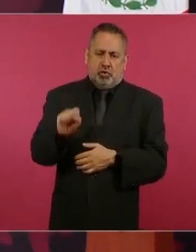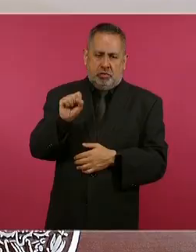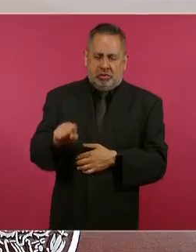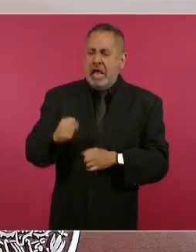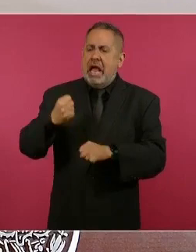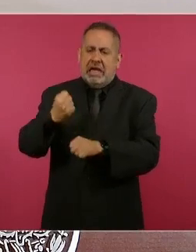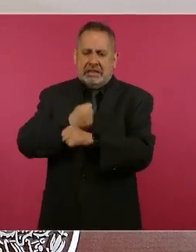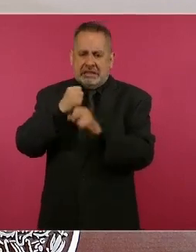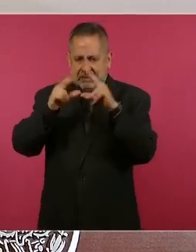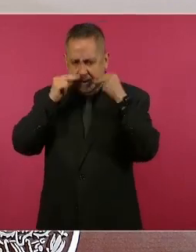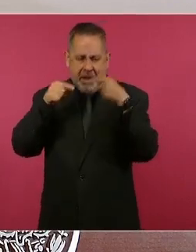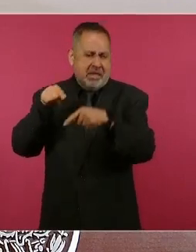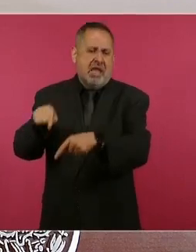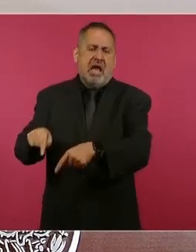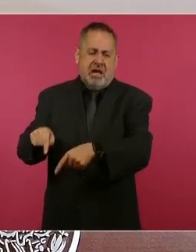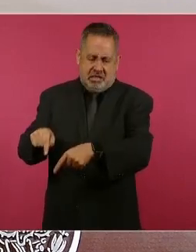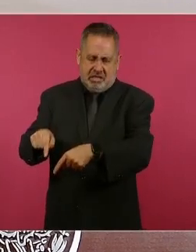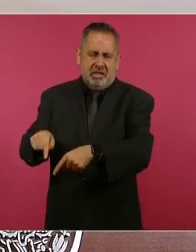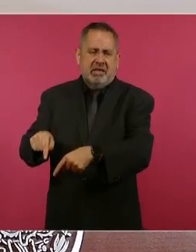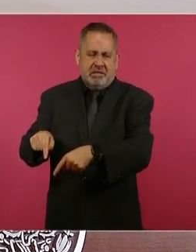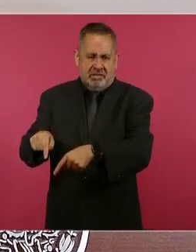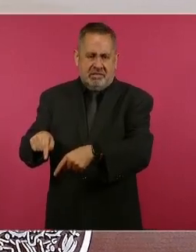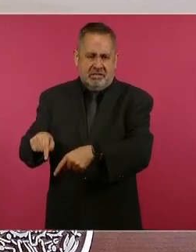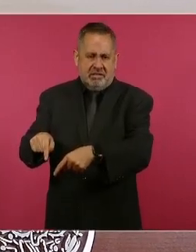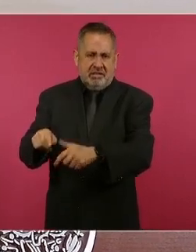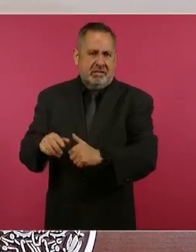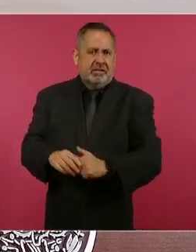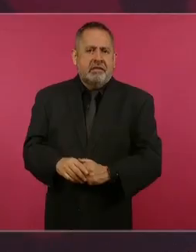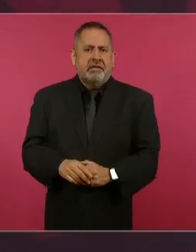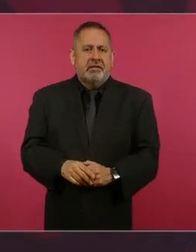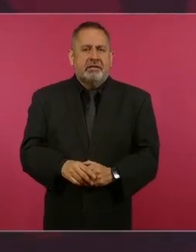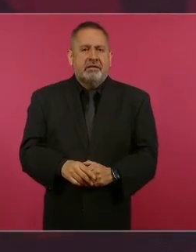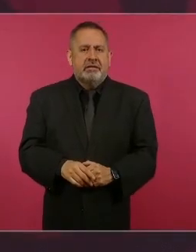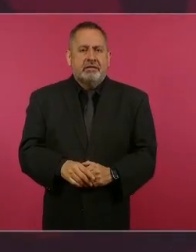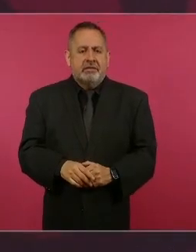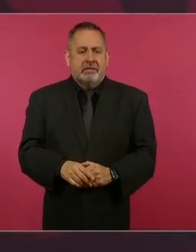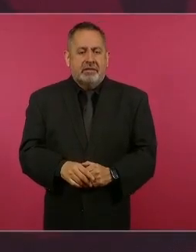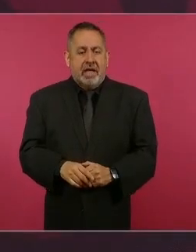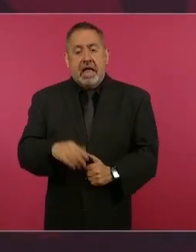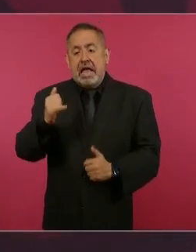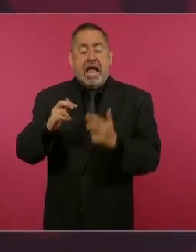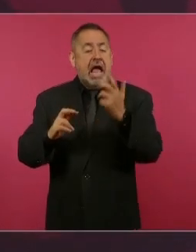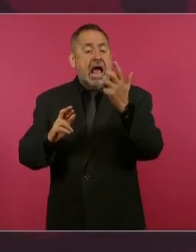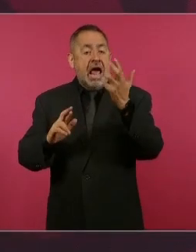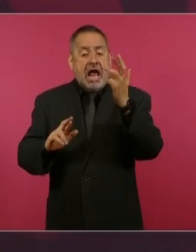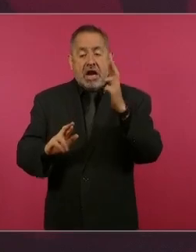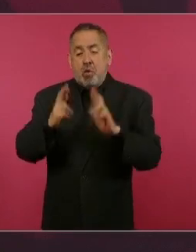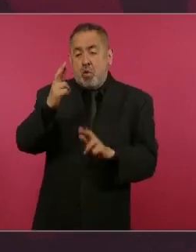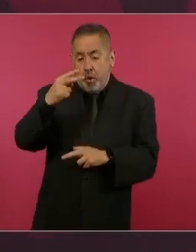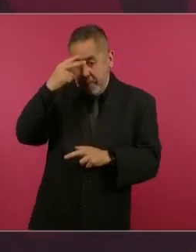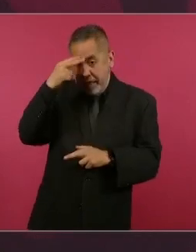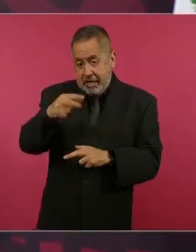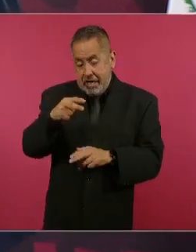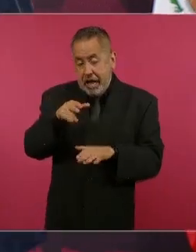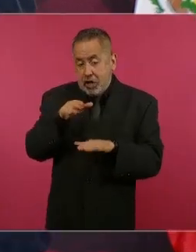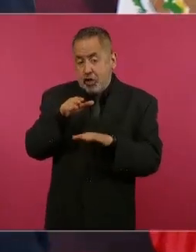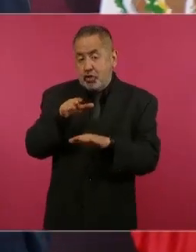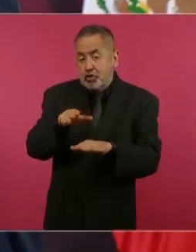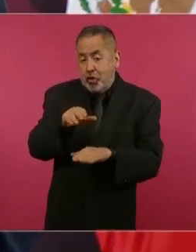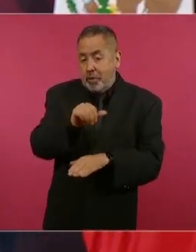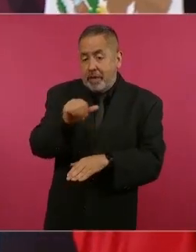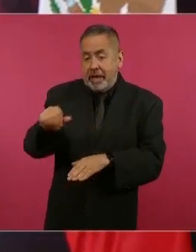es Zapata, y la revolución mexicana mexicana en su